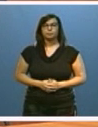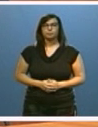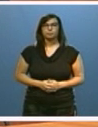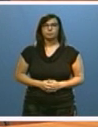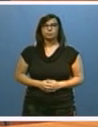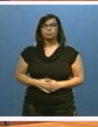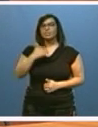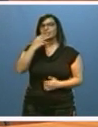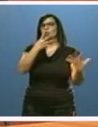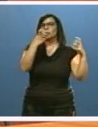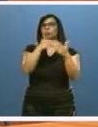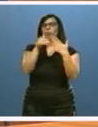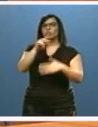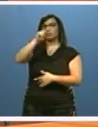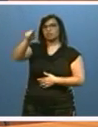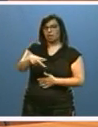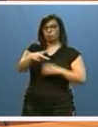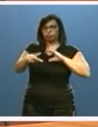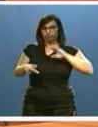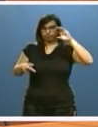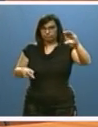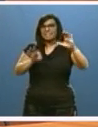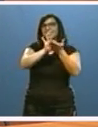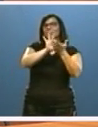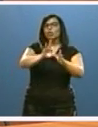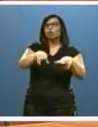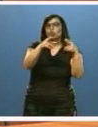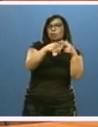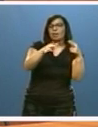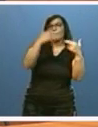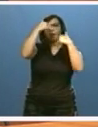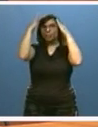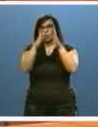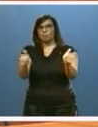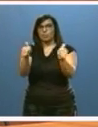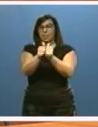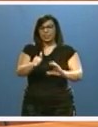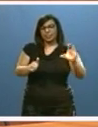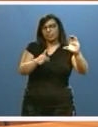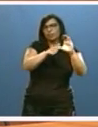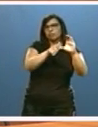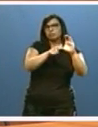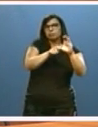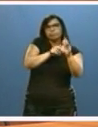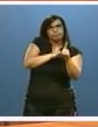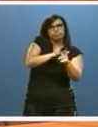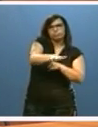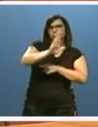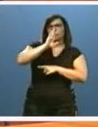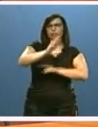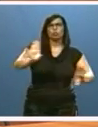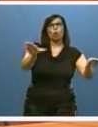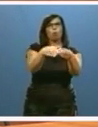Los casi 900 millones de euros que destinamos a servicios sociales y atención a la dependencia tienen una incidencia inmediata sobre los